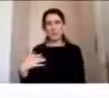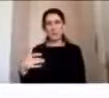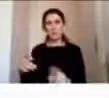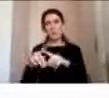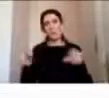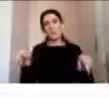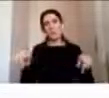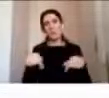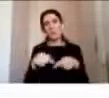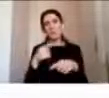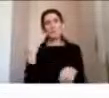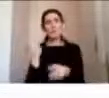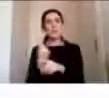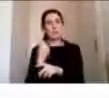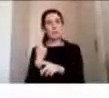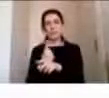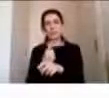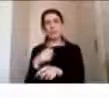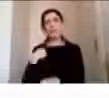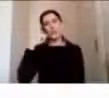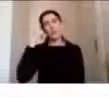conversación que creo que es muy valiosa